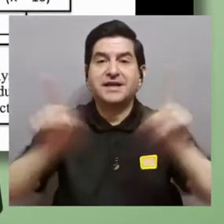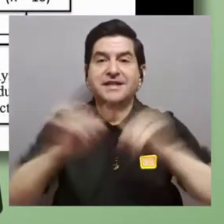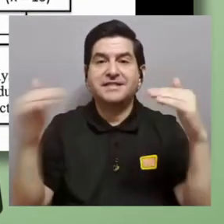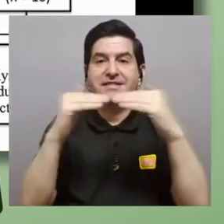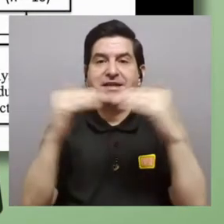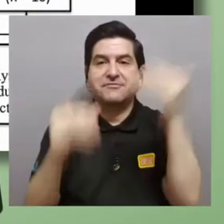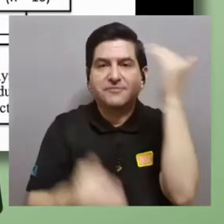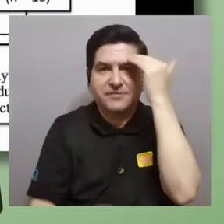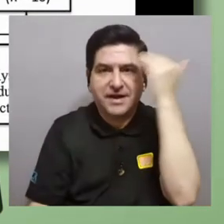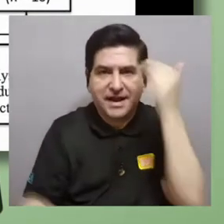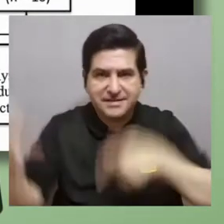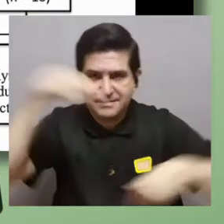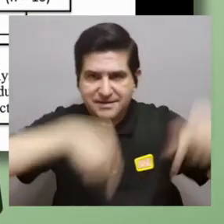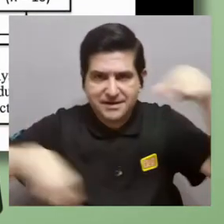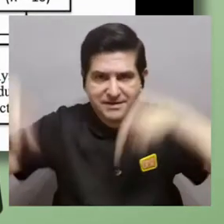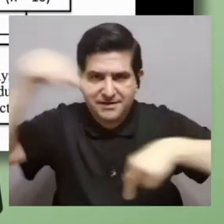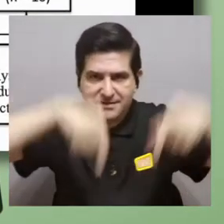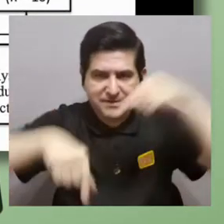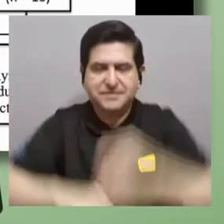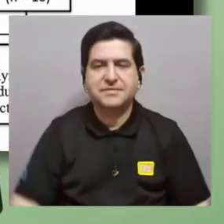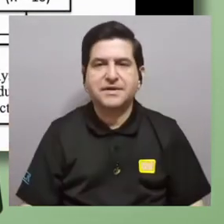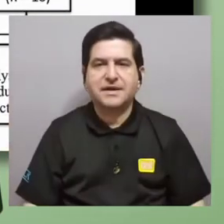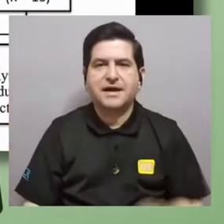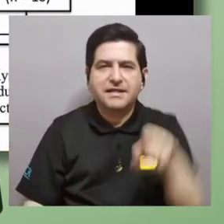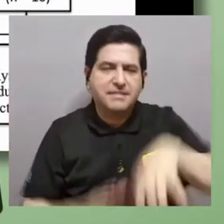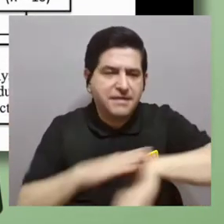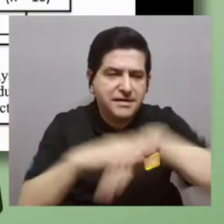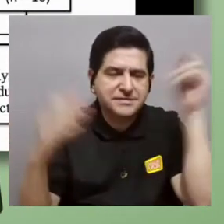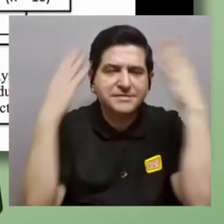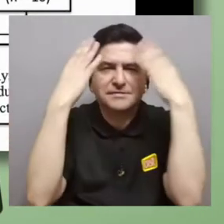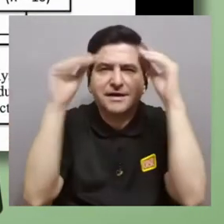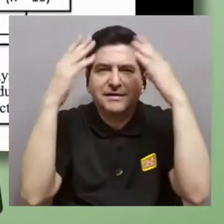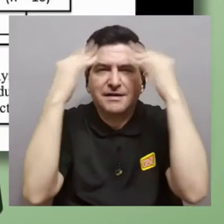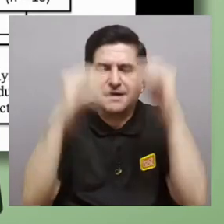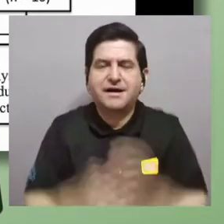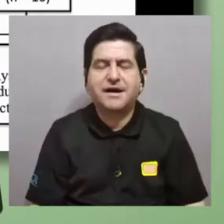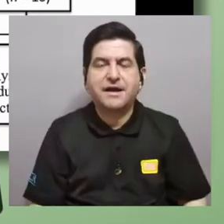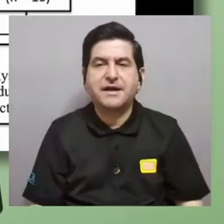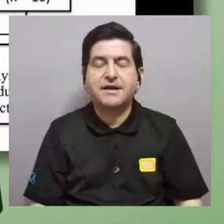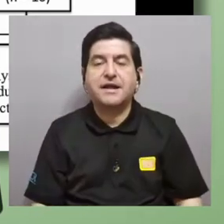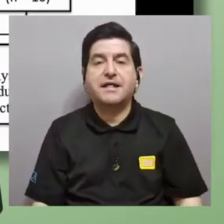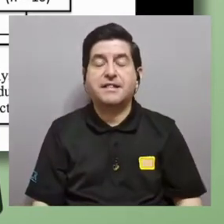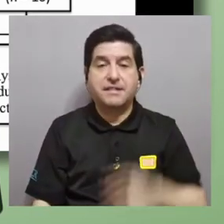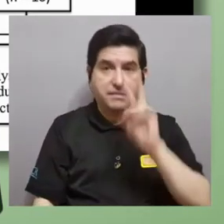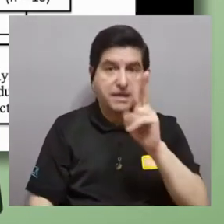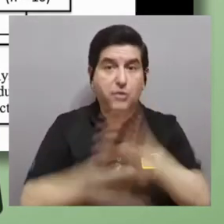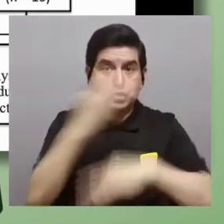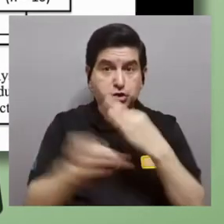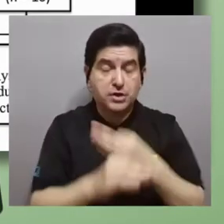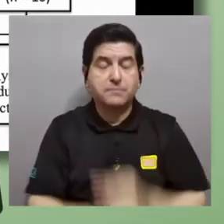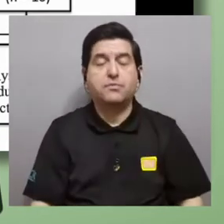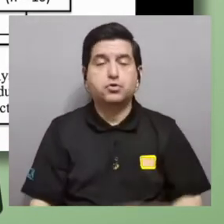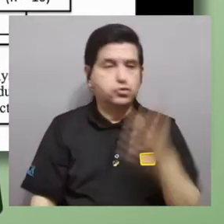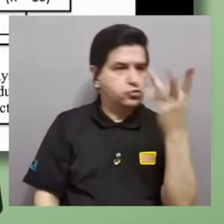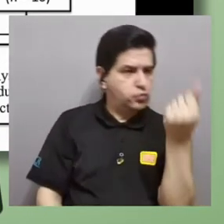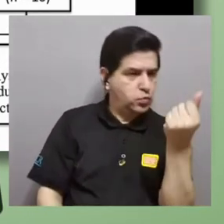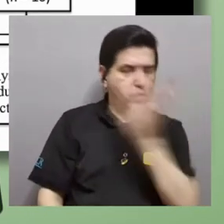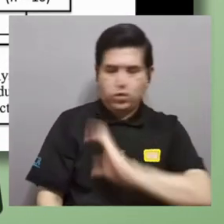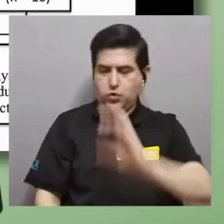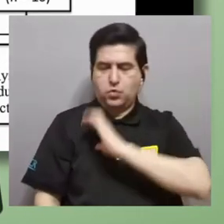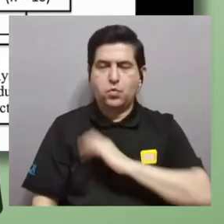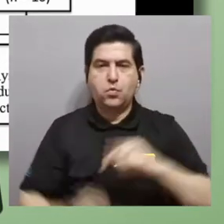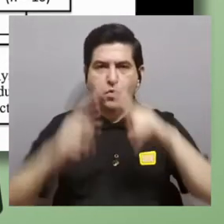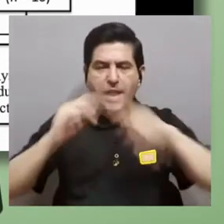diferente nivel de conocimiento de química de ahí extraemos información cualitativa y cuantitativa que